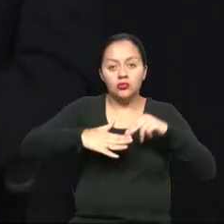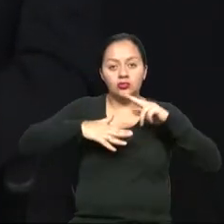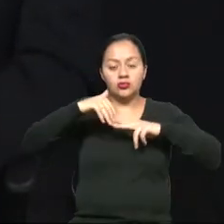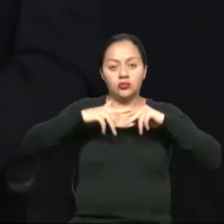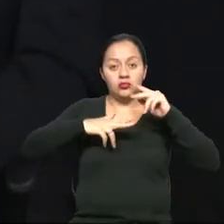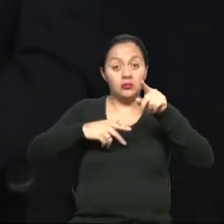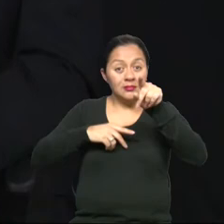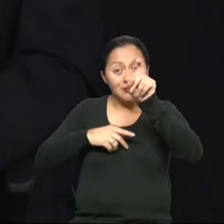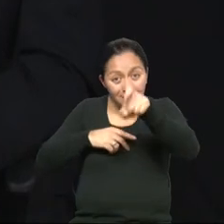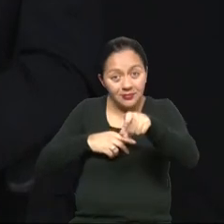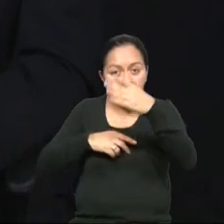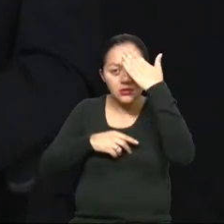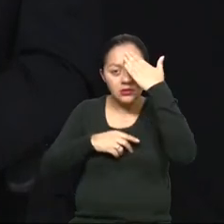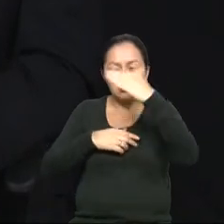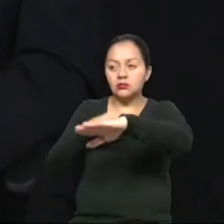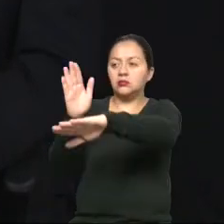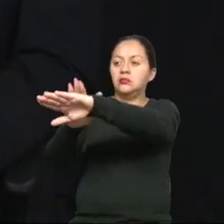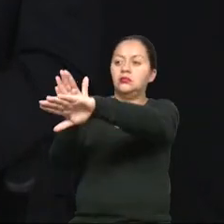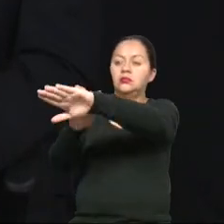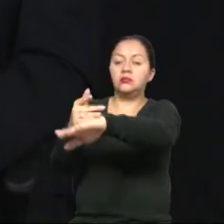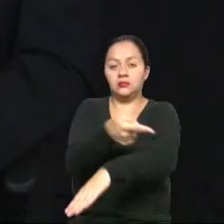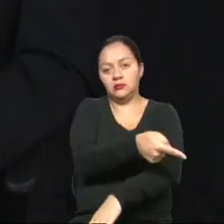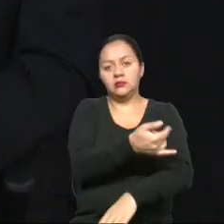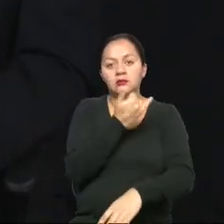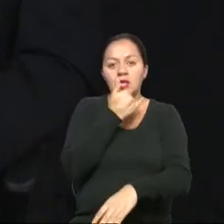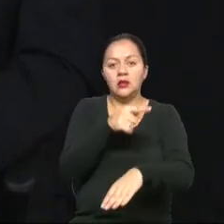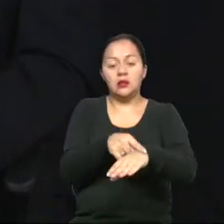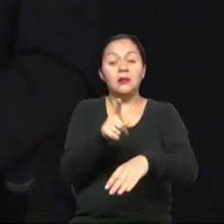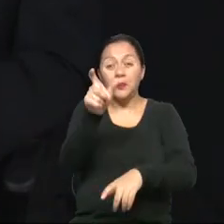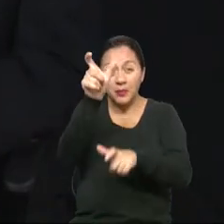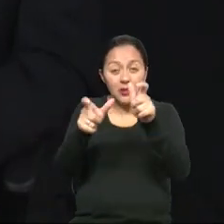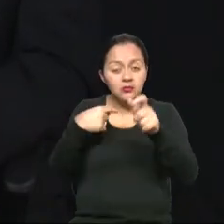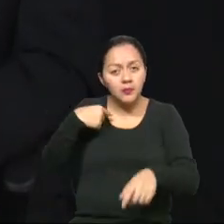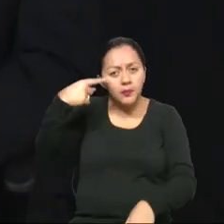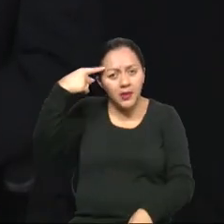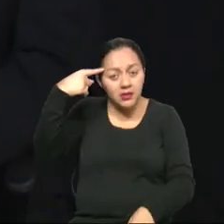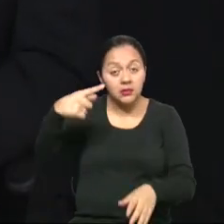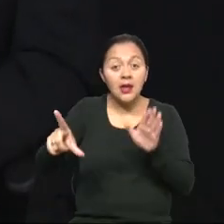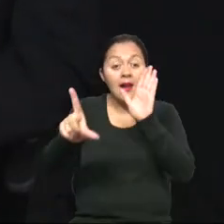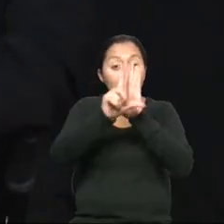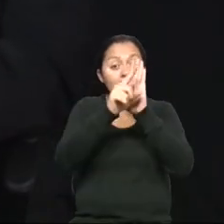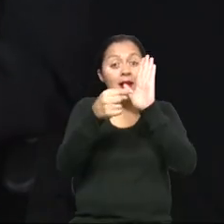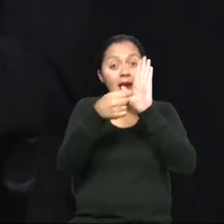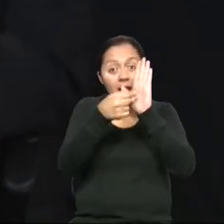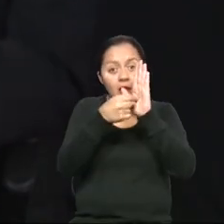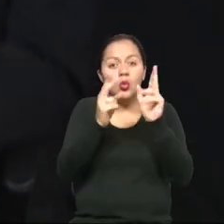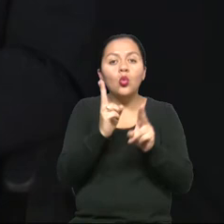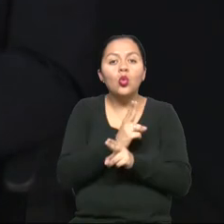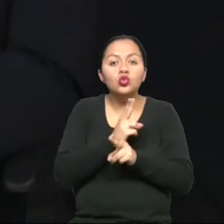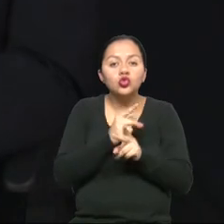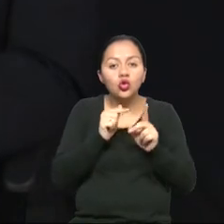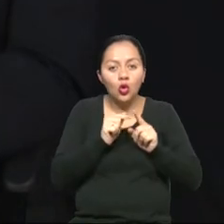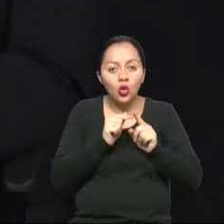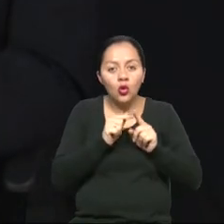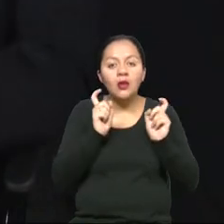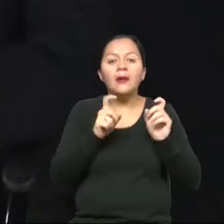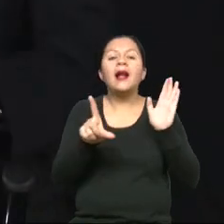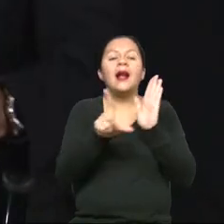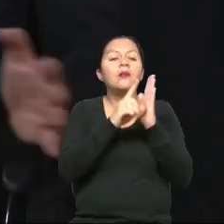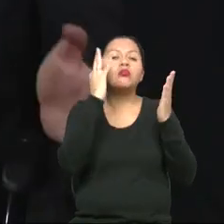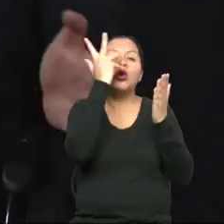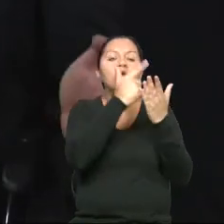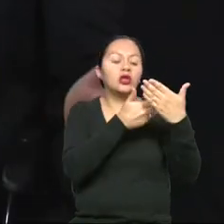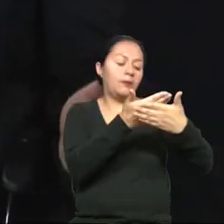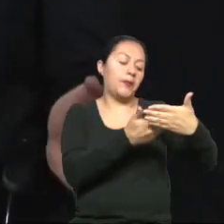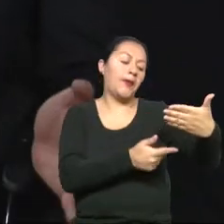tenemos que exigir también. Muchas veces la gente no es consciente que una norma en realidad se valida en el uso. Es decir, yo puedo